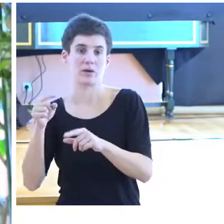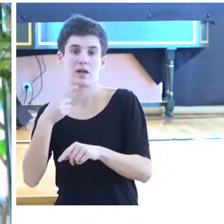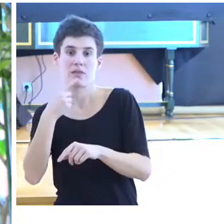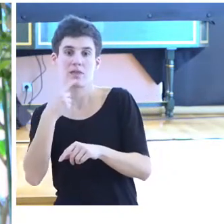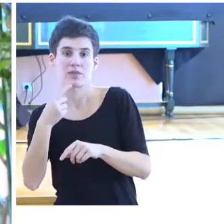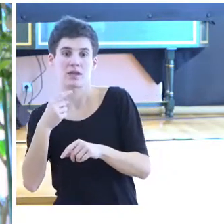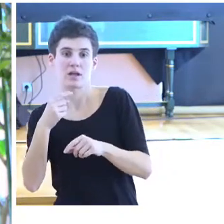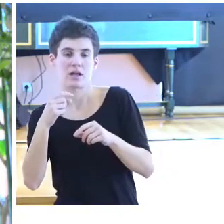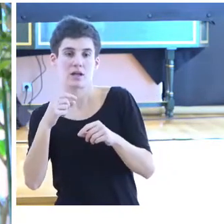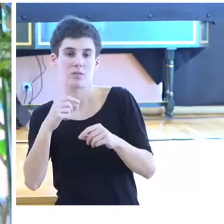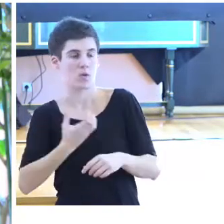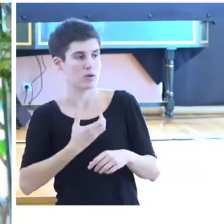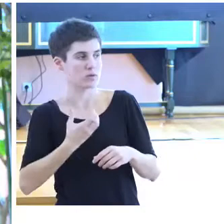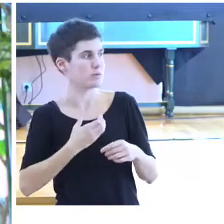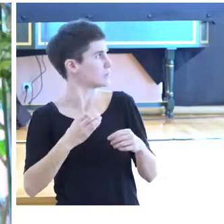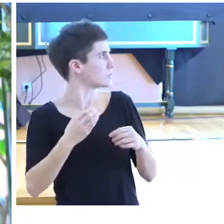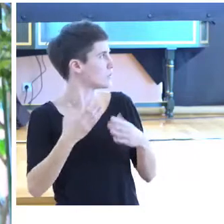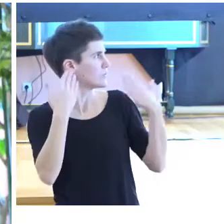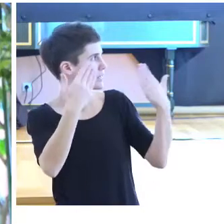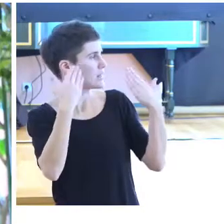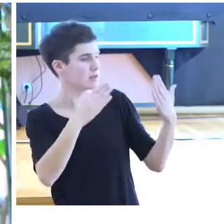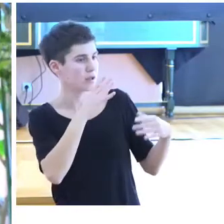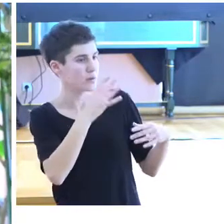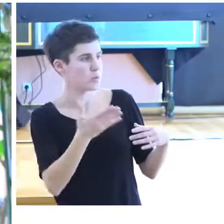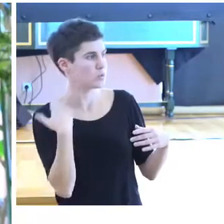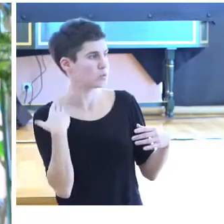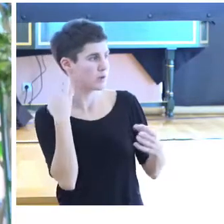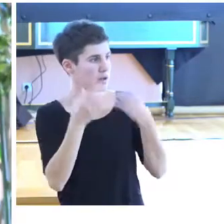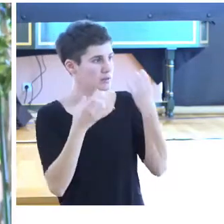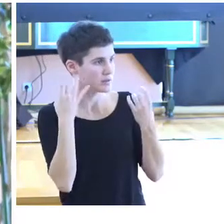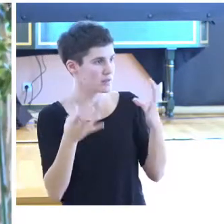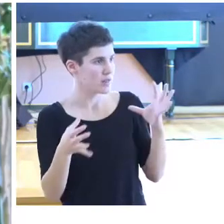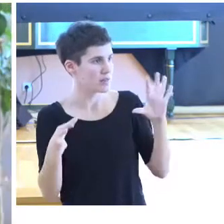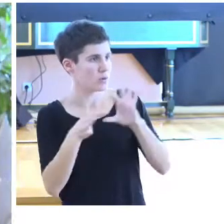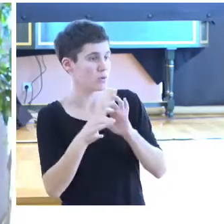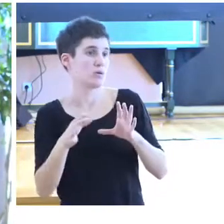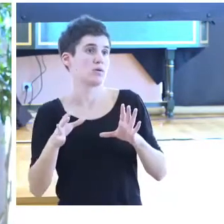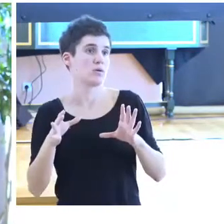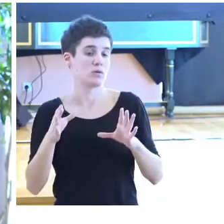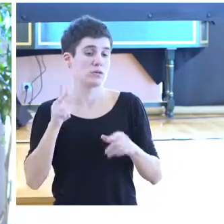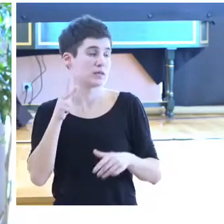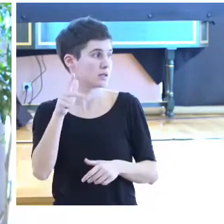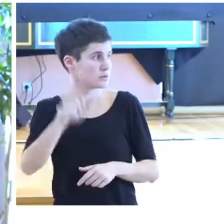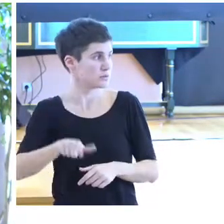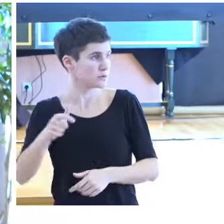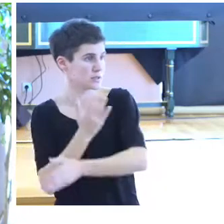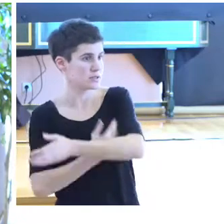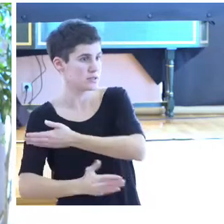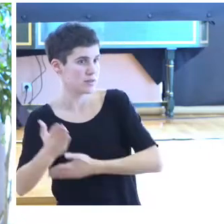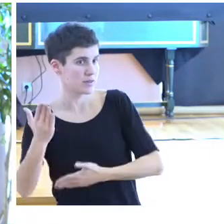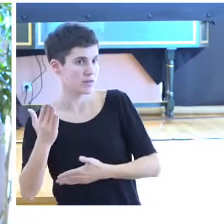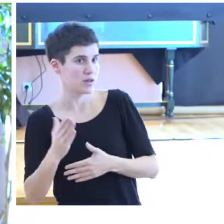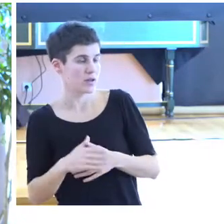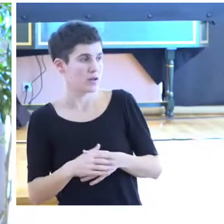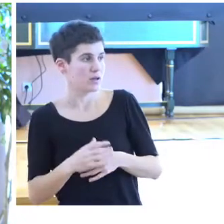Palafruyel por ser pionero en regular la segunda actividad de acuerdo con la Convención sobre los Derechos de las Personas con Discapacidad. Nos ha parecido de interés que